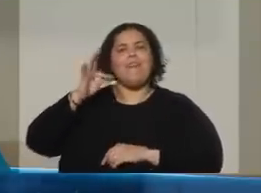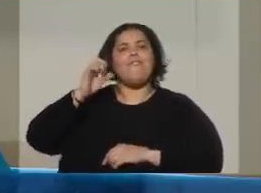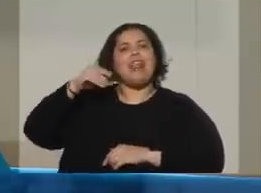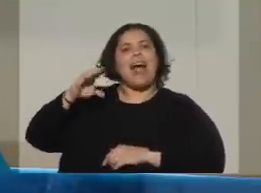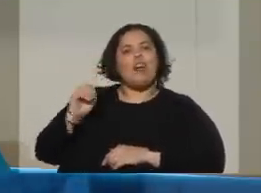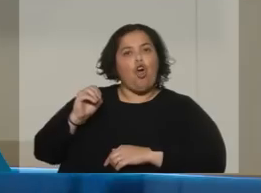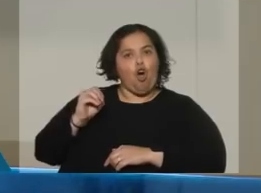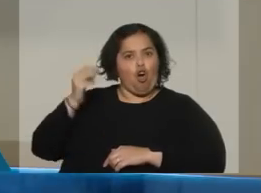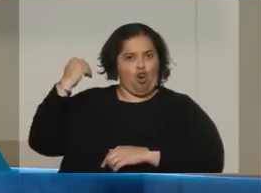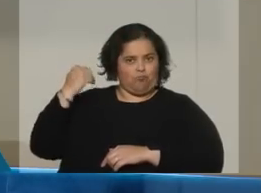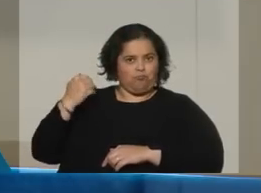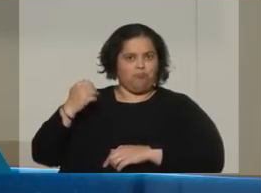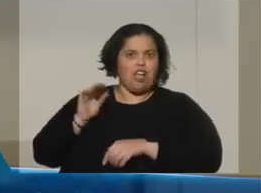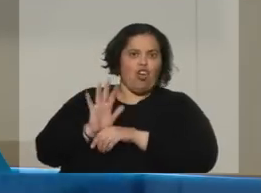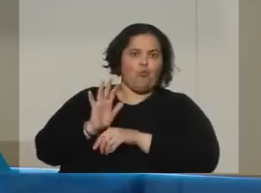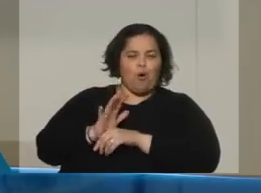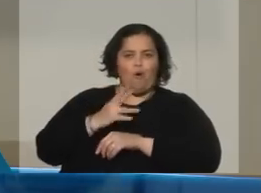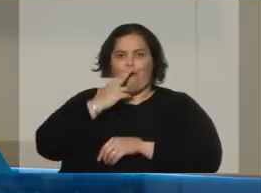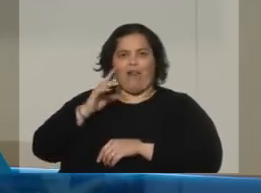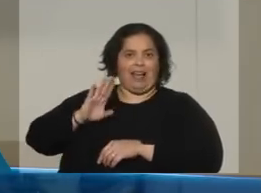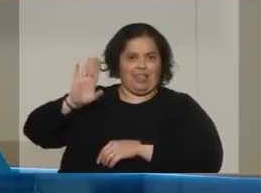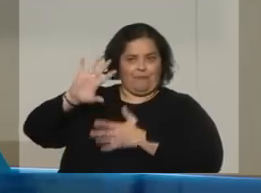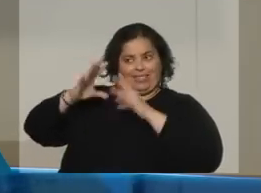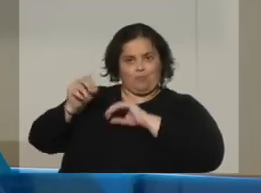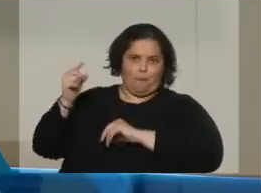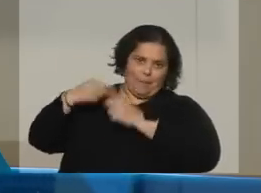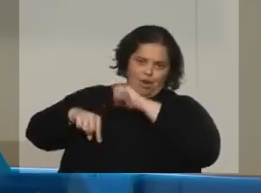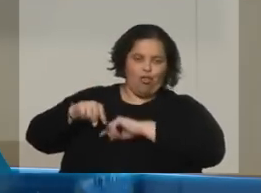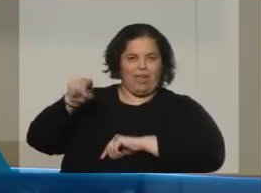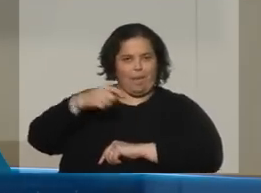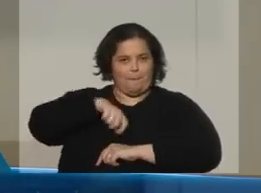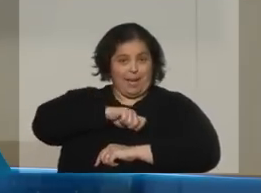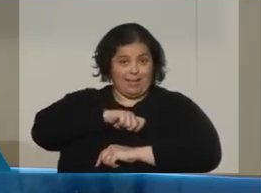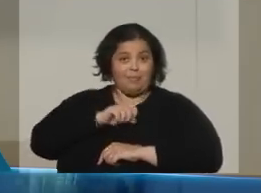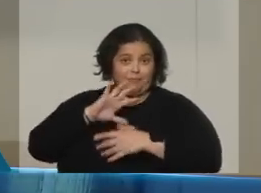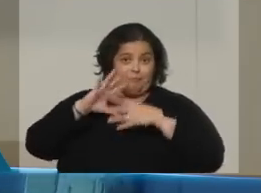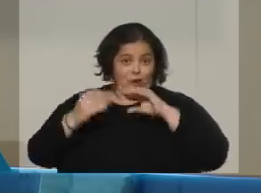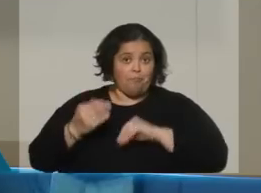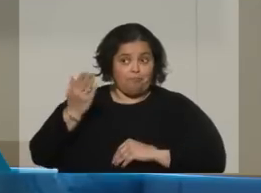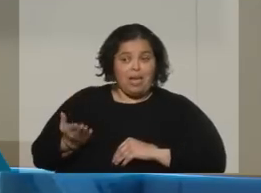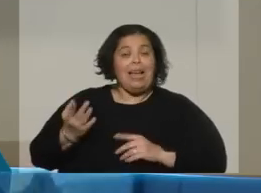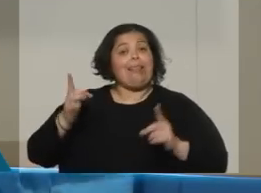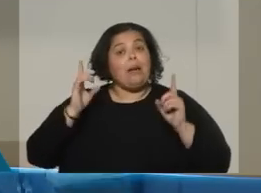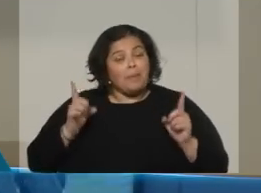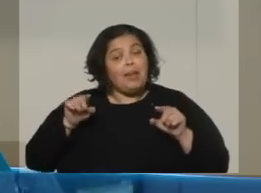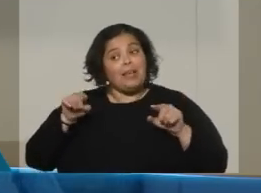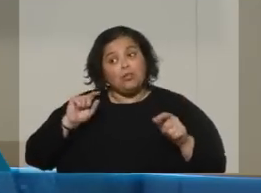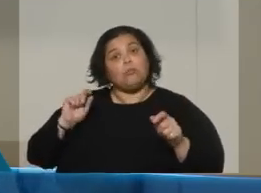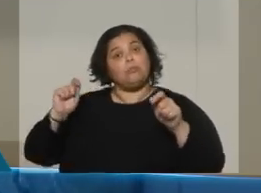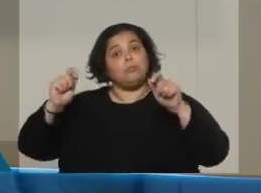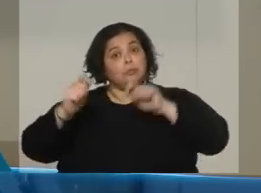También ha ido cambiando y ha ido evolucionando, aunque quizás últimamente